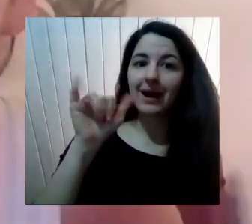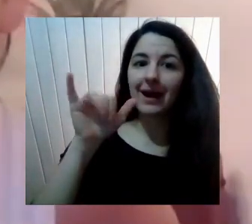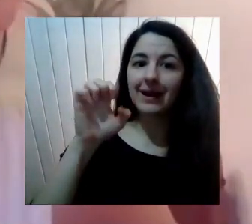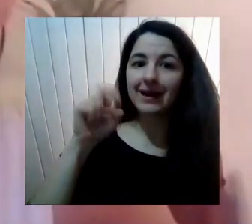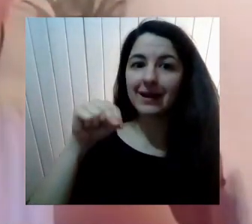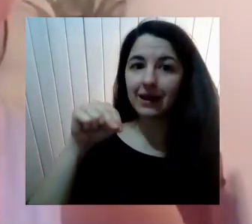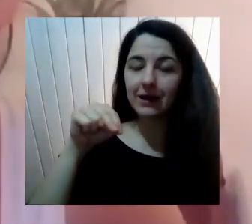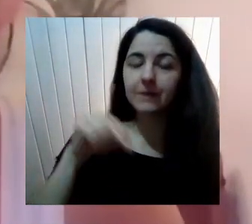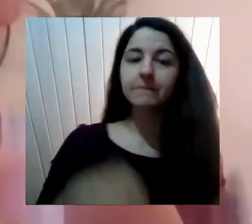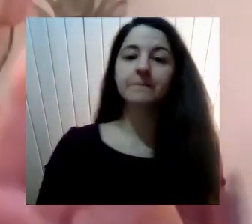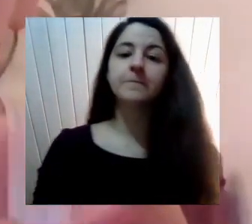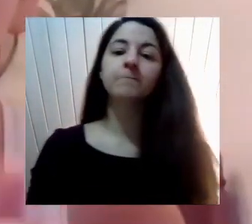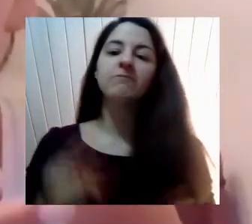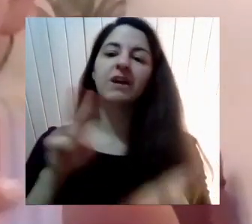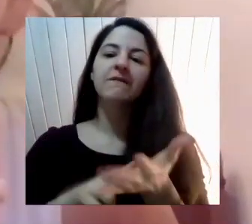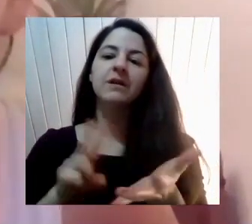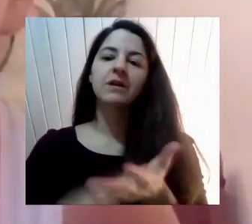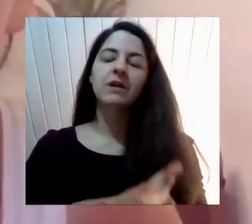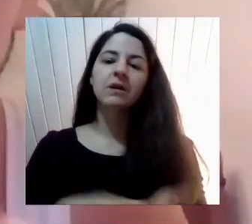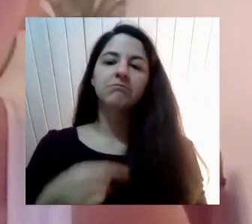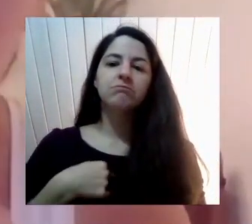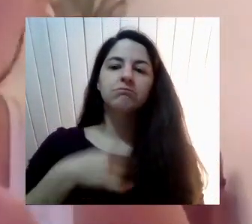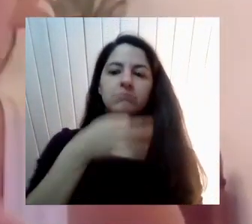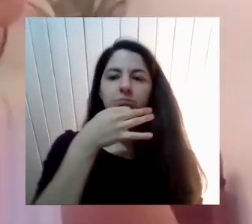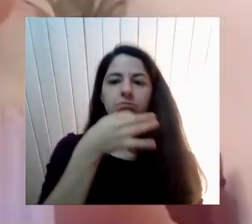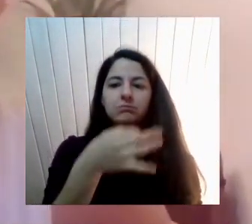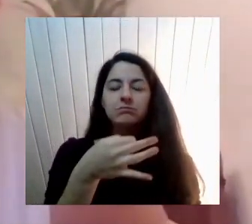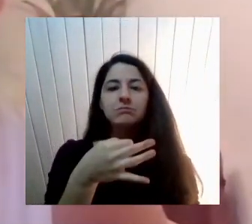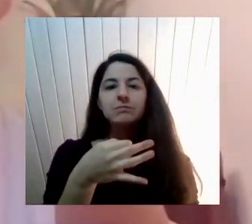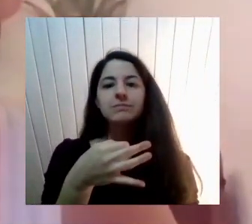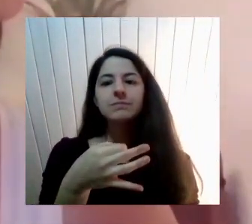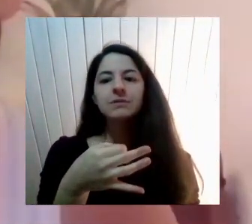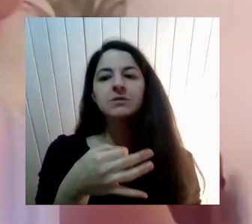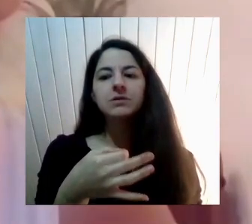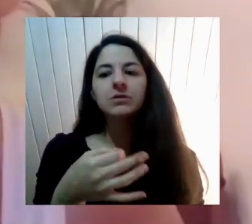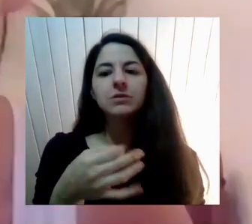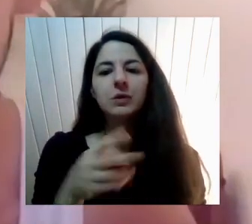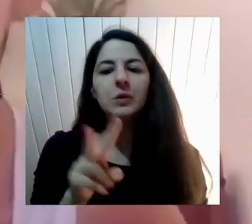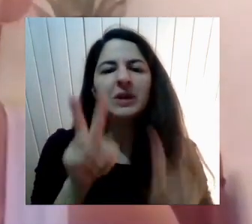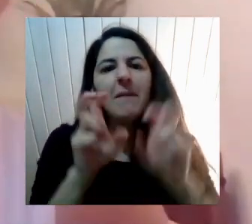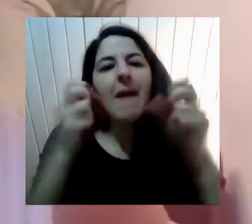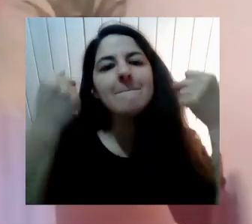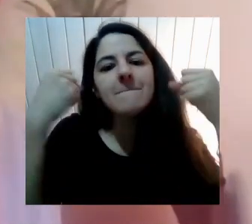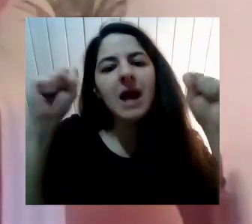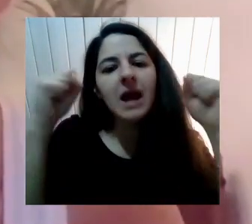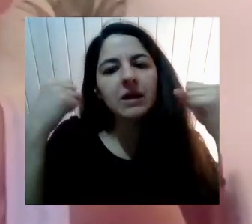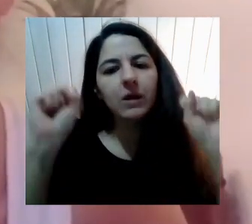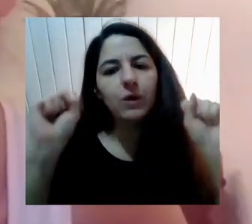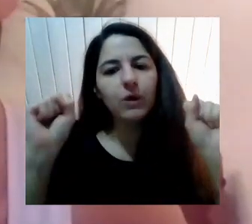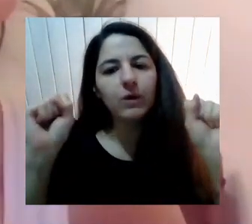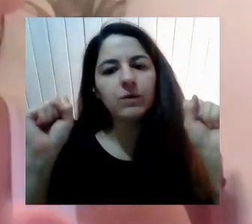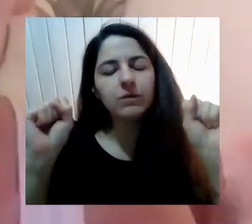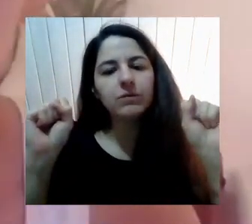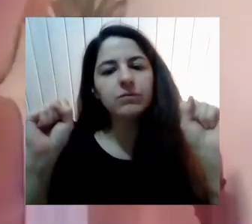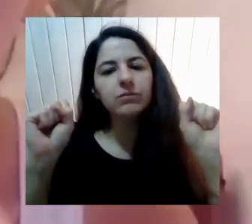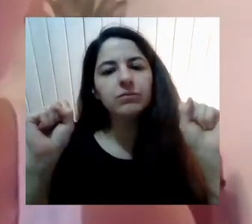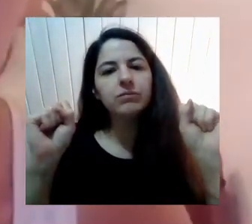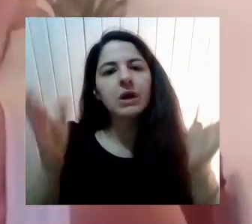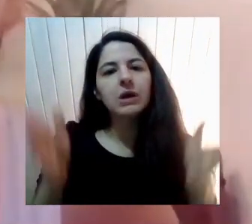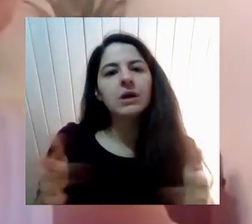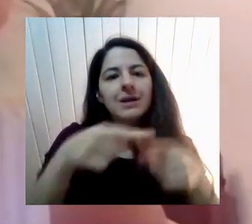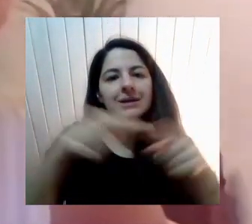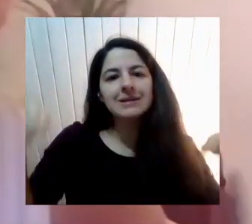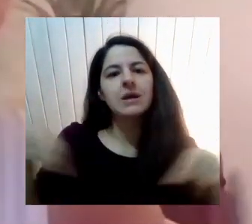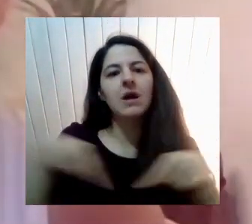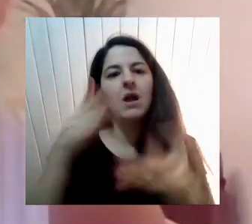La verdad es que Mi intervención Va para algo Más práctico Desde el punto De vista Del aula Le contaba El otro